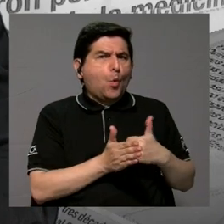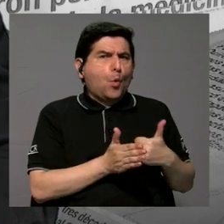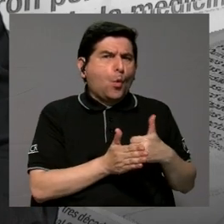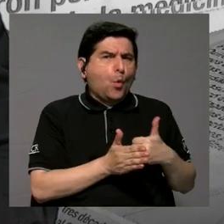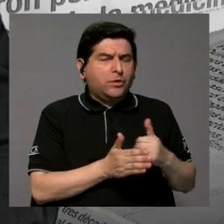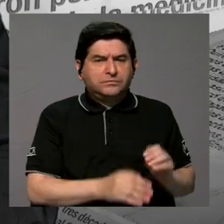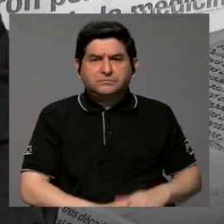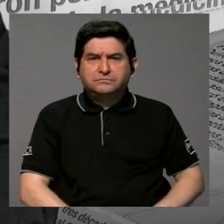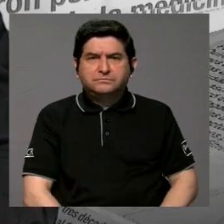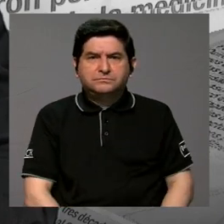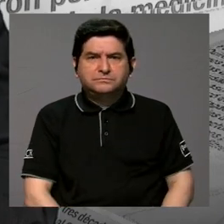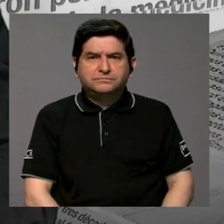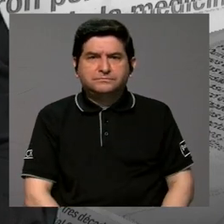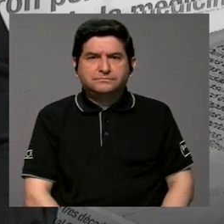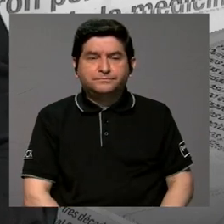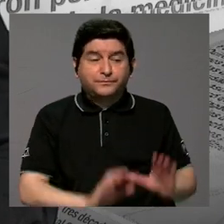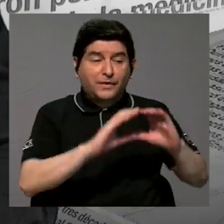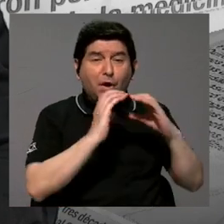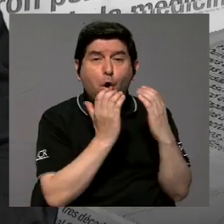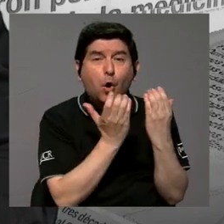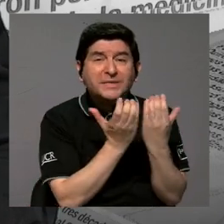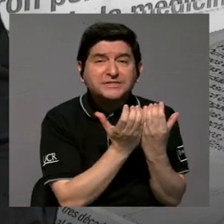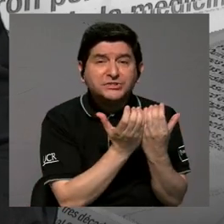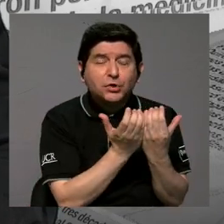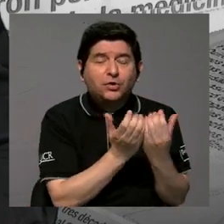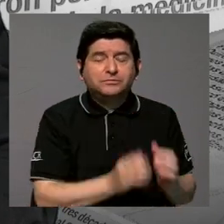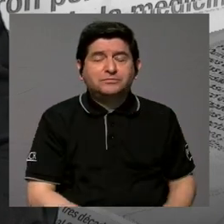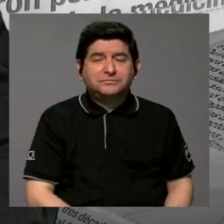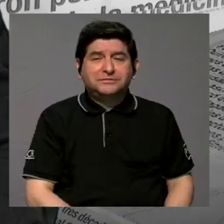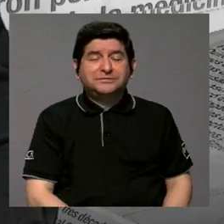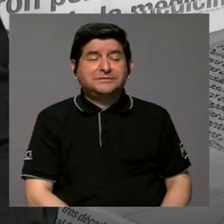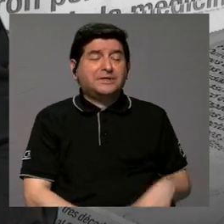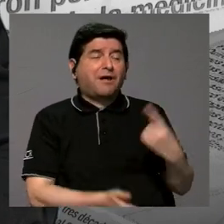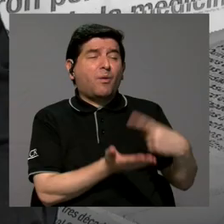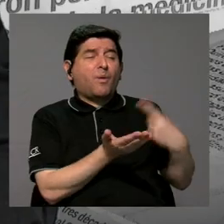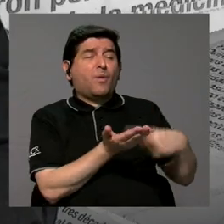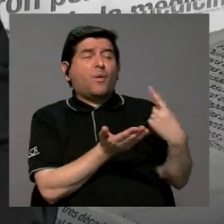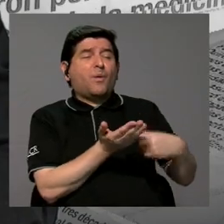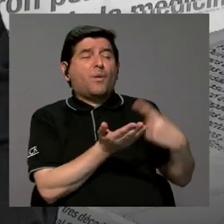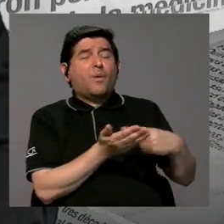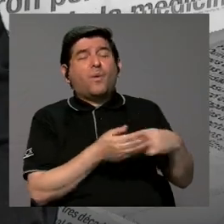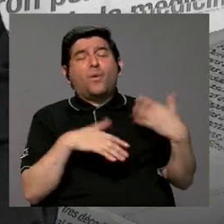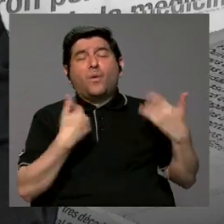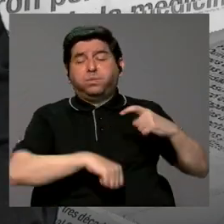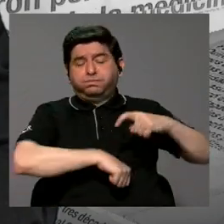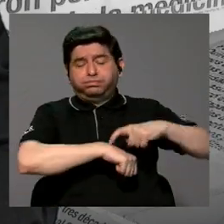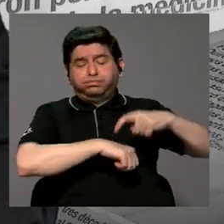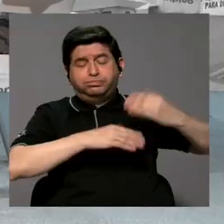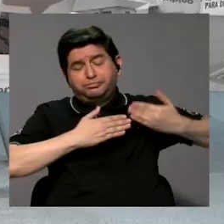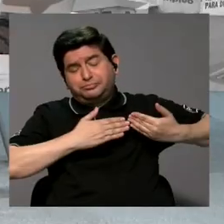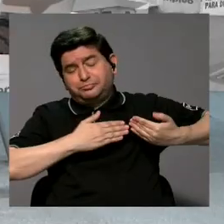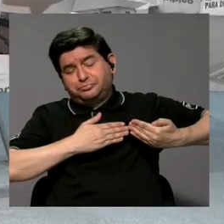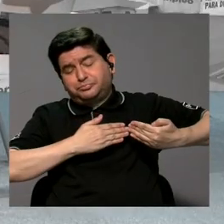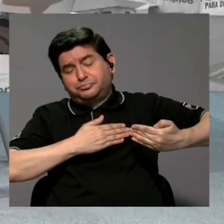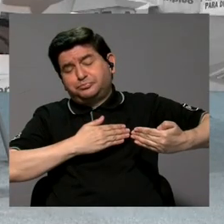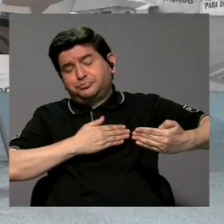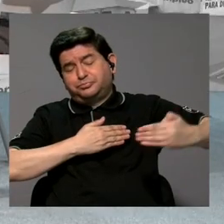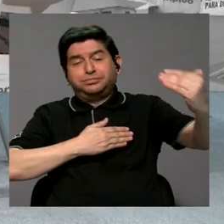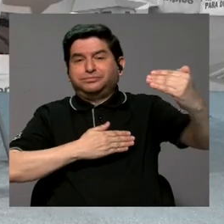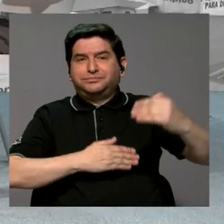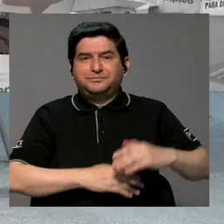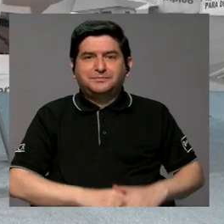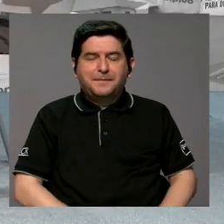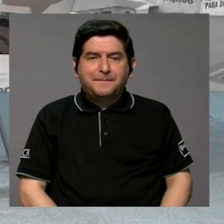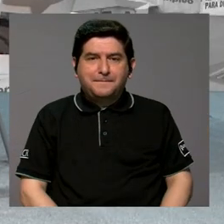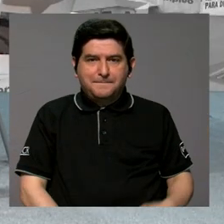toca algunos aspectos entonces la comisión del consejo universitario dura discutiéndola una buena cantidad de tiempo a su